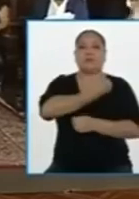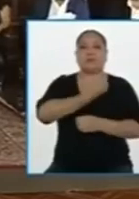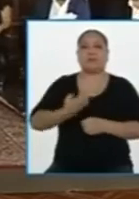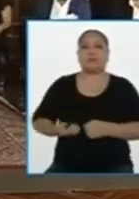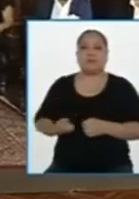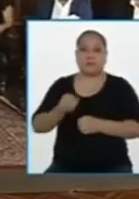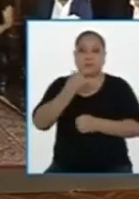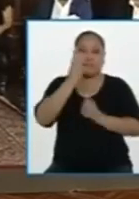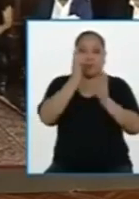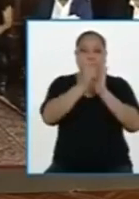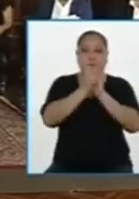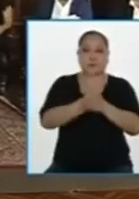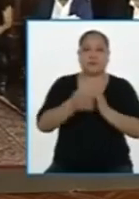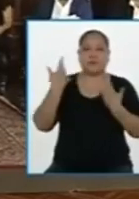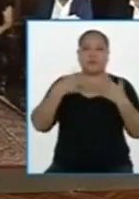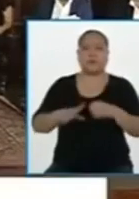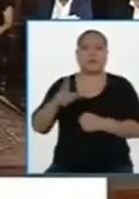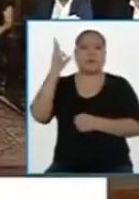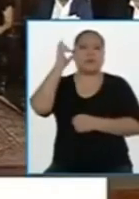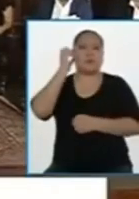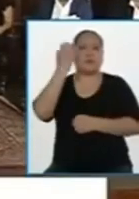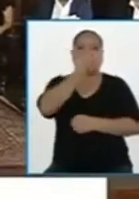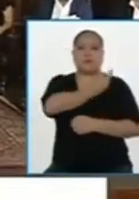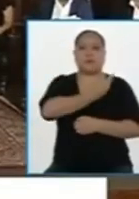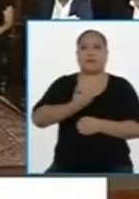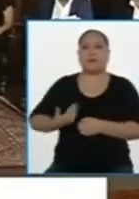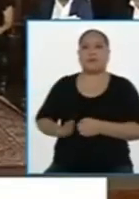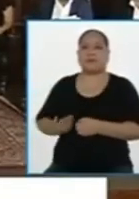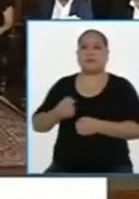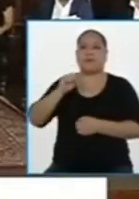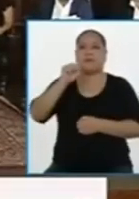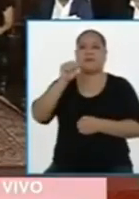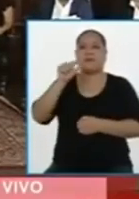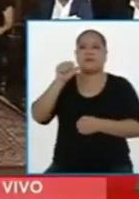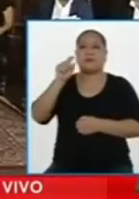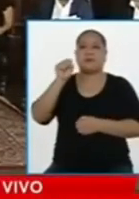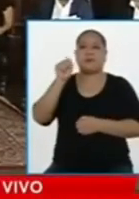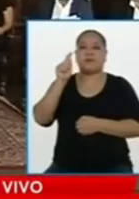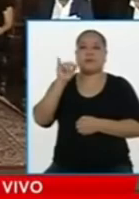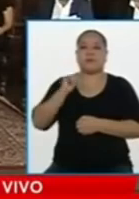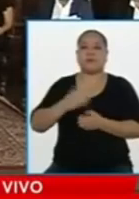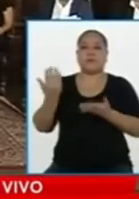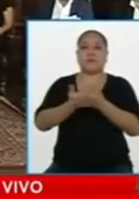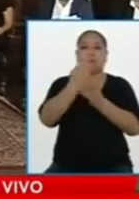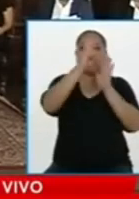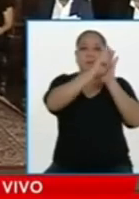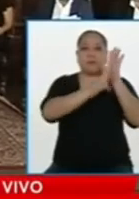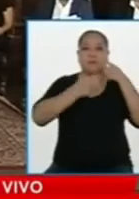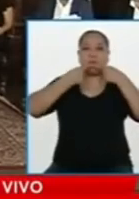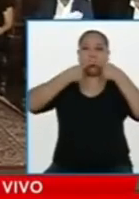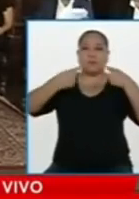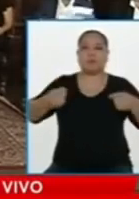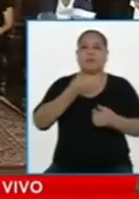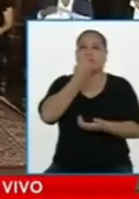entrevista de Sagasti.